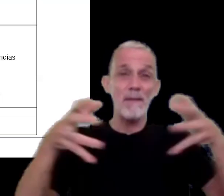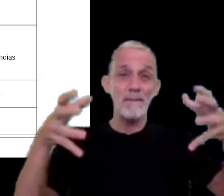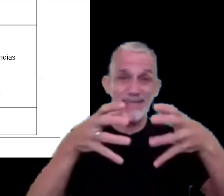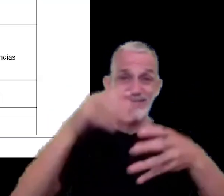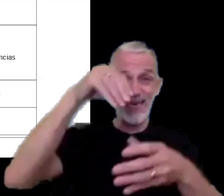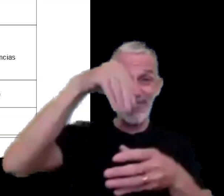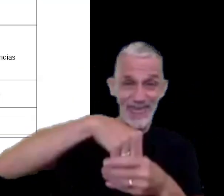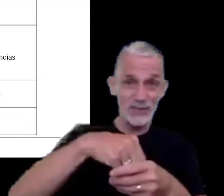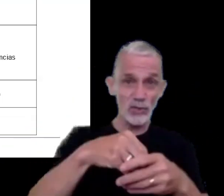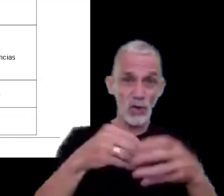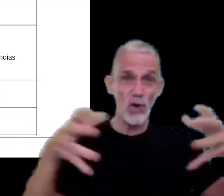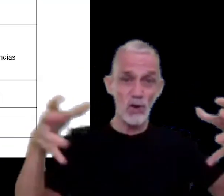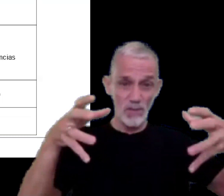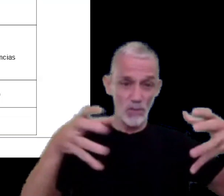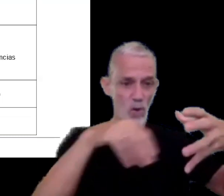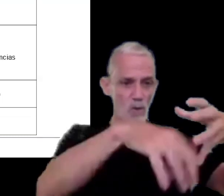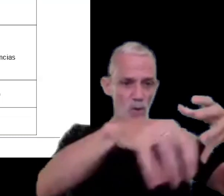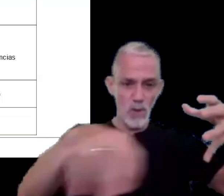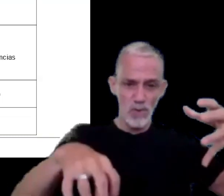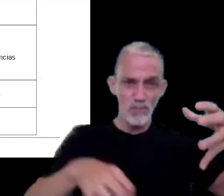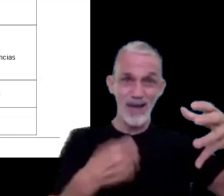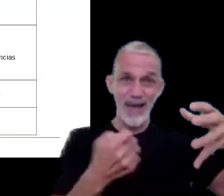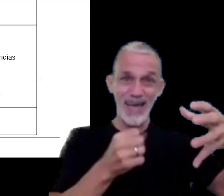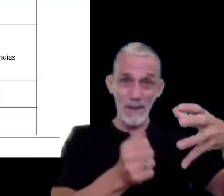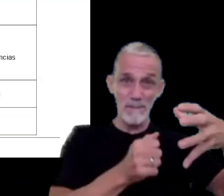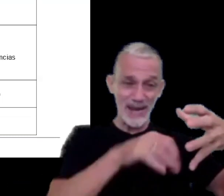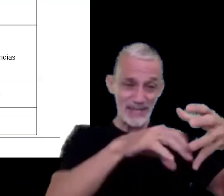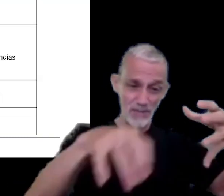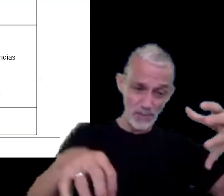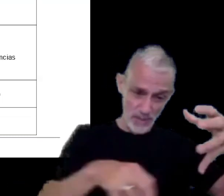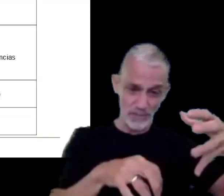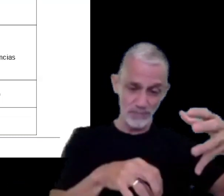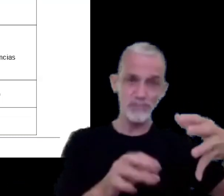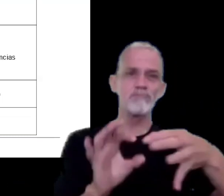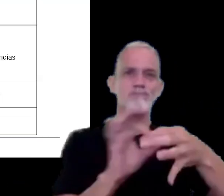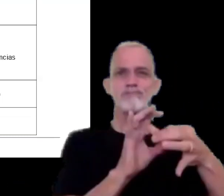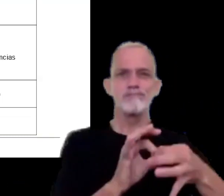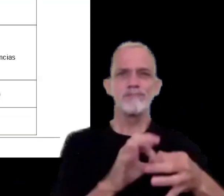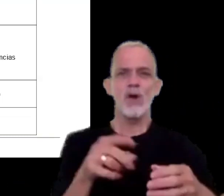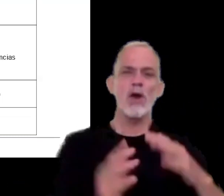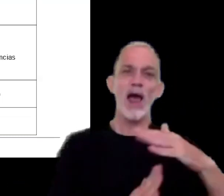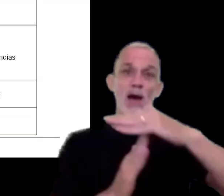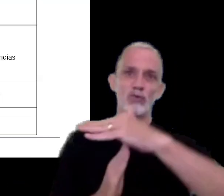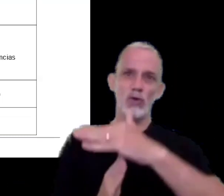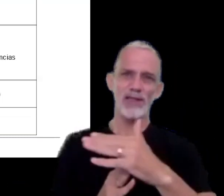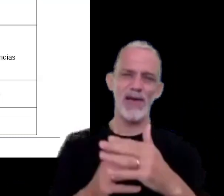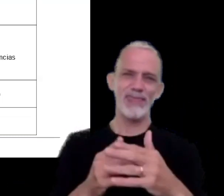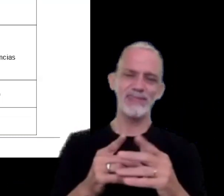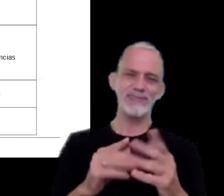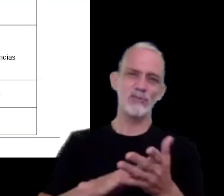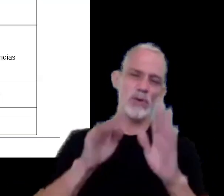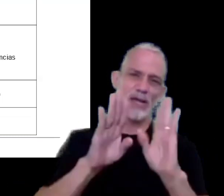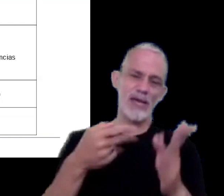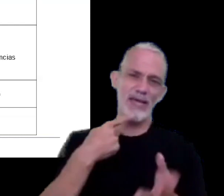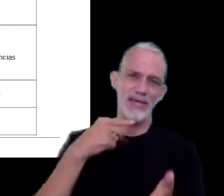grupos puedan establecer con autoridades fiscales de